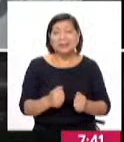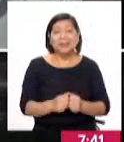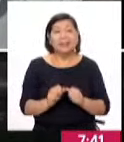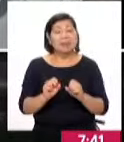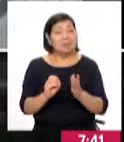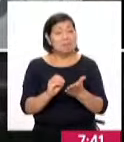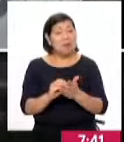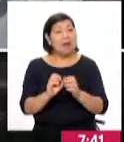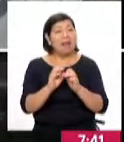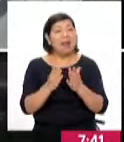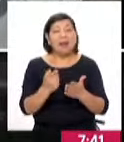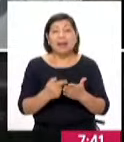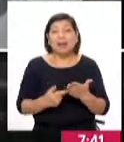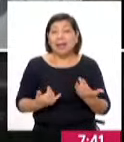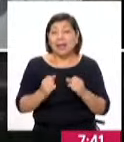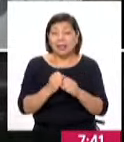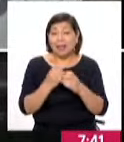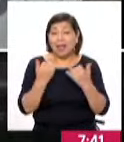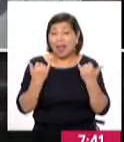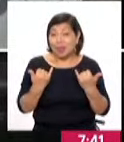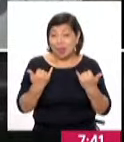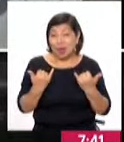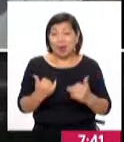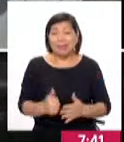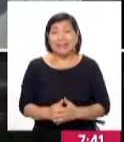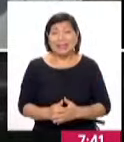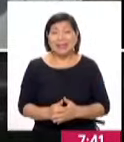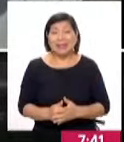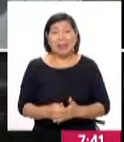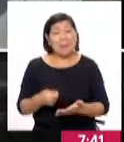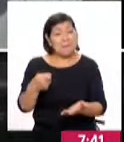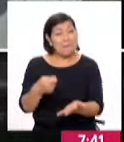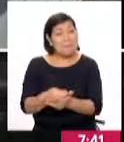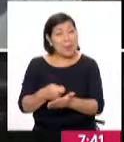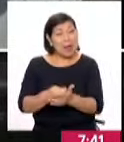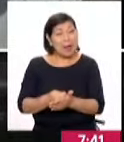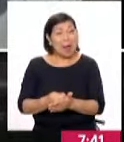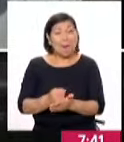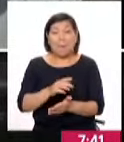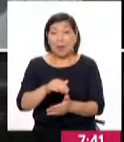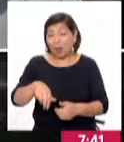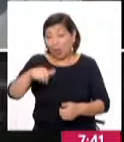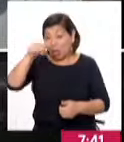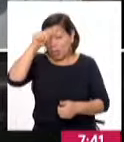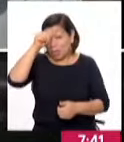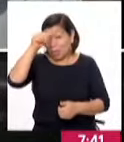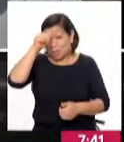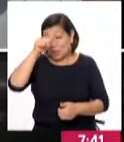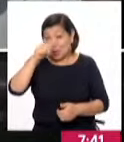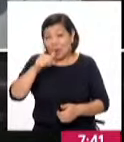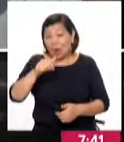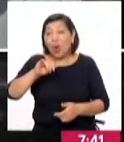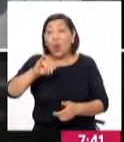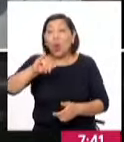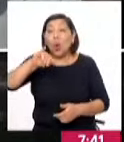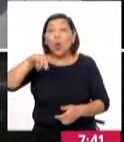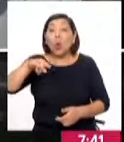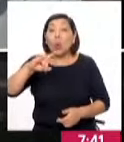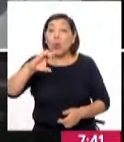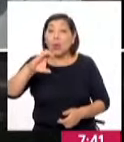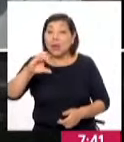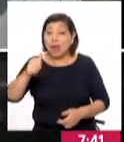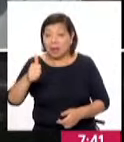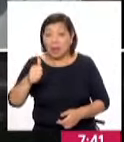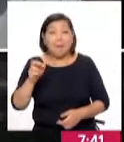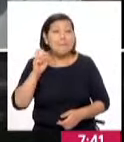aclarando sobre lo que va a ser el día de hoy esta jornada del pagatón dominical que se va a realizar en Juliaca, Puno, en beneficio